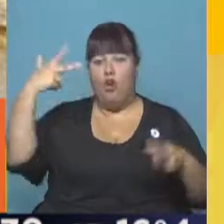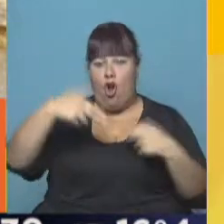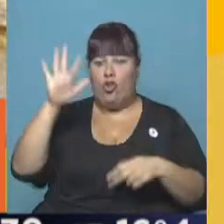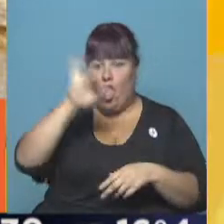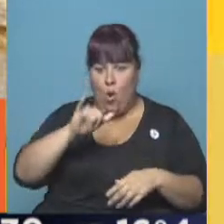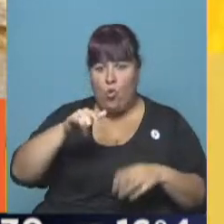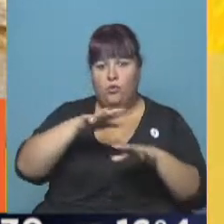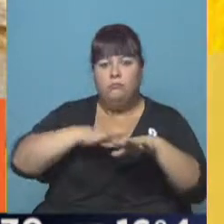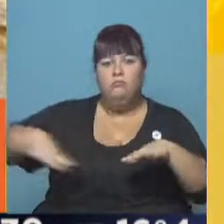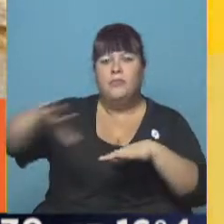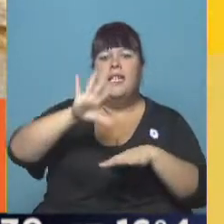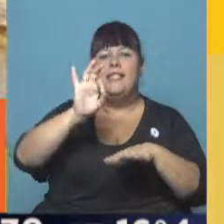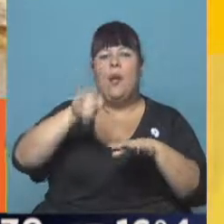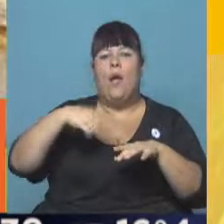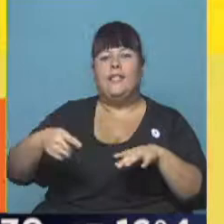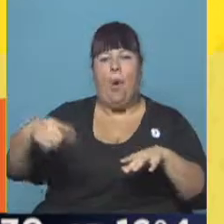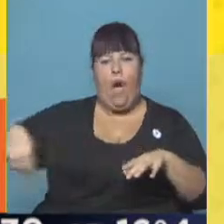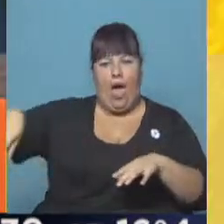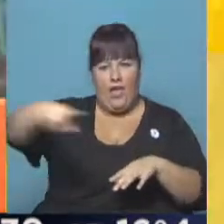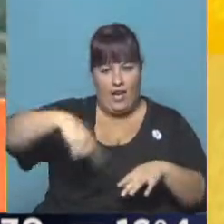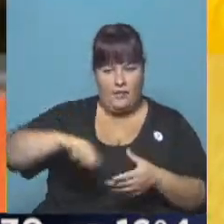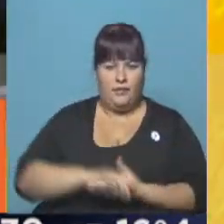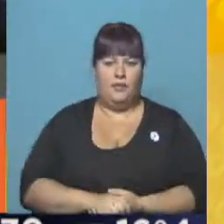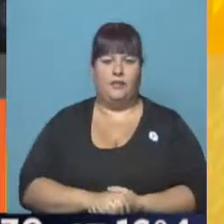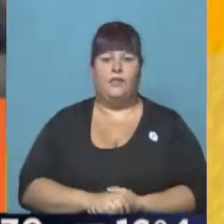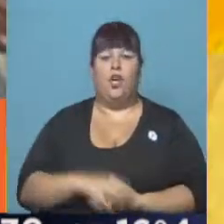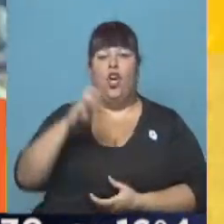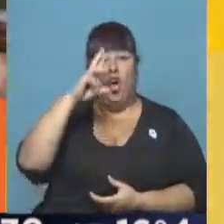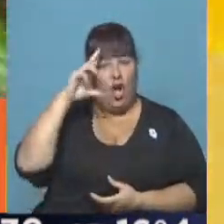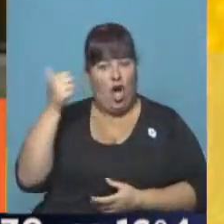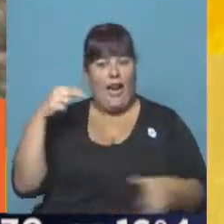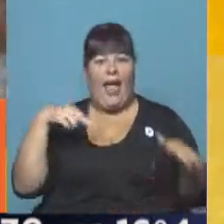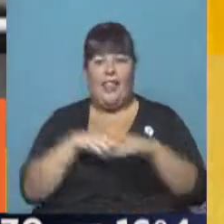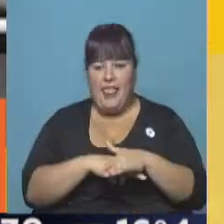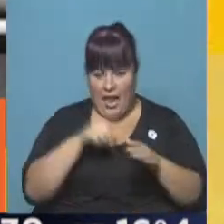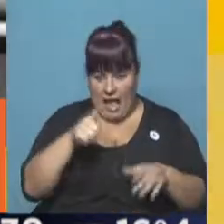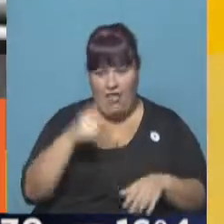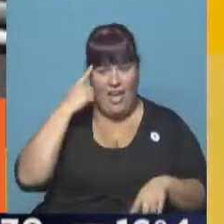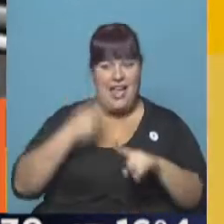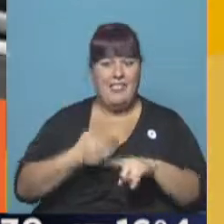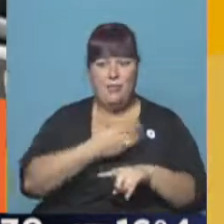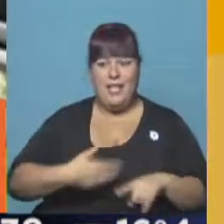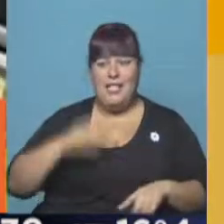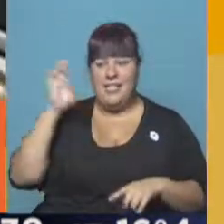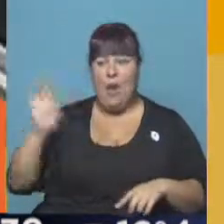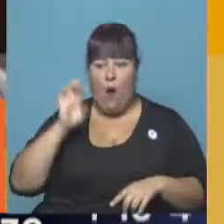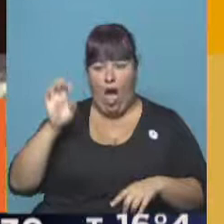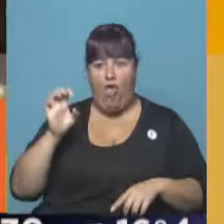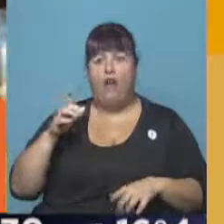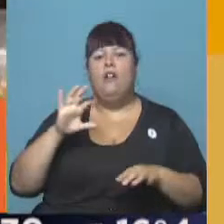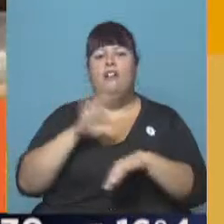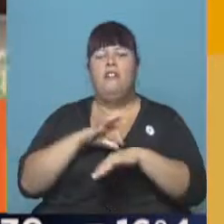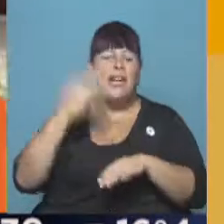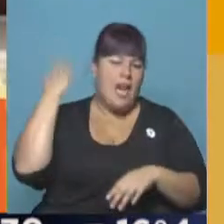eléctrica a un radio de 50 cuadras. Correa está internado. El exmandatario de Ecuador padece un